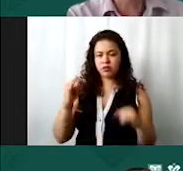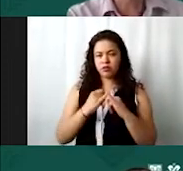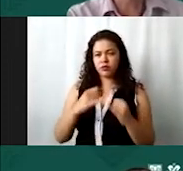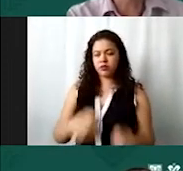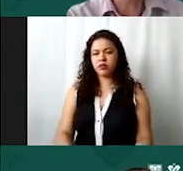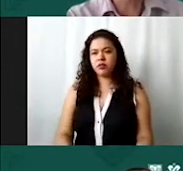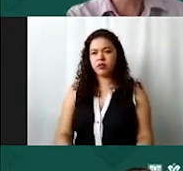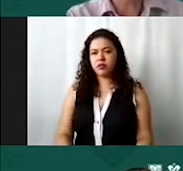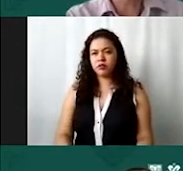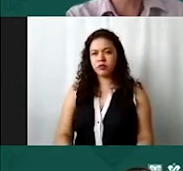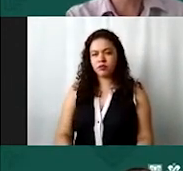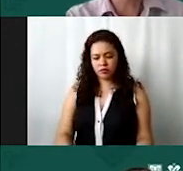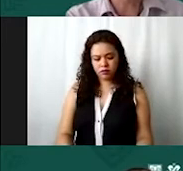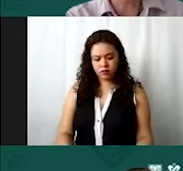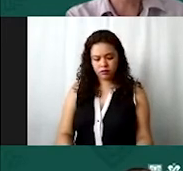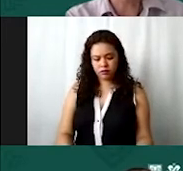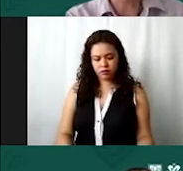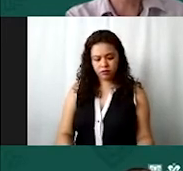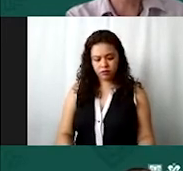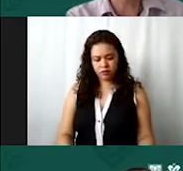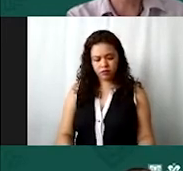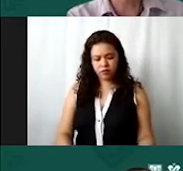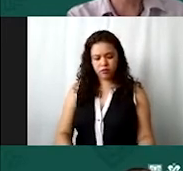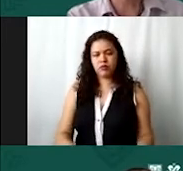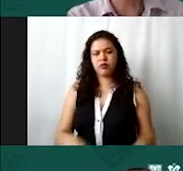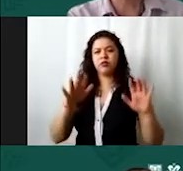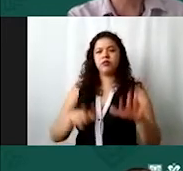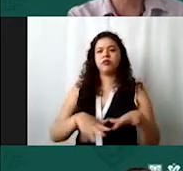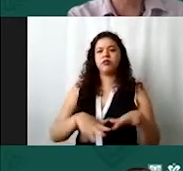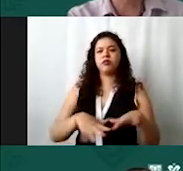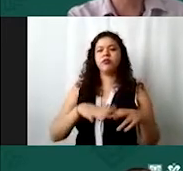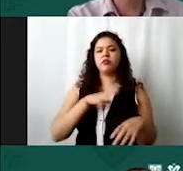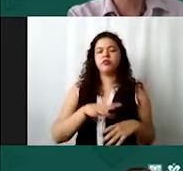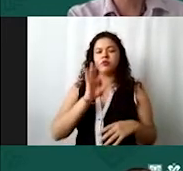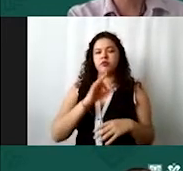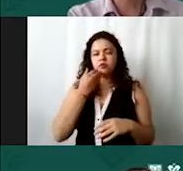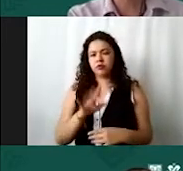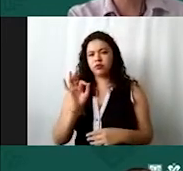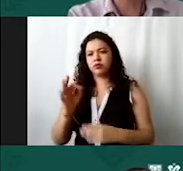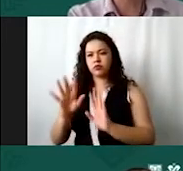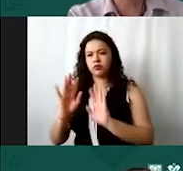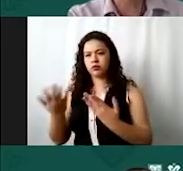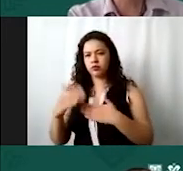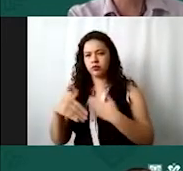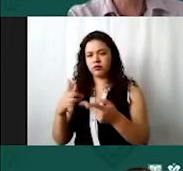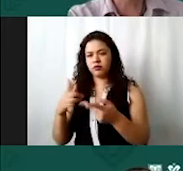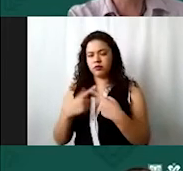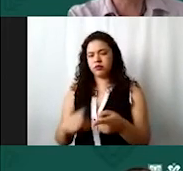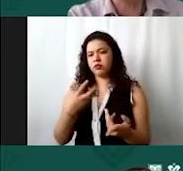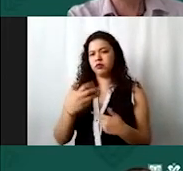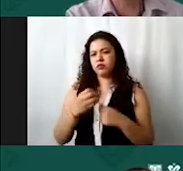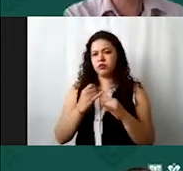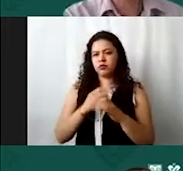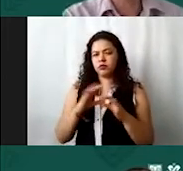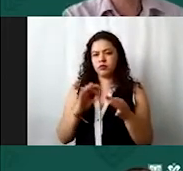según corresponda les repito si es asamblea general ordinaria o extraordinaria es bien importante que verifiquen estos datos